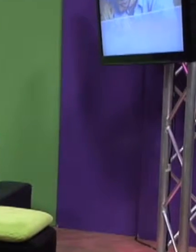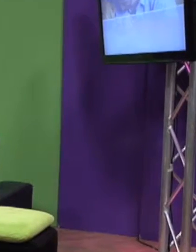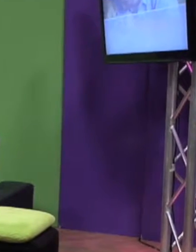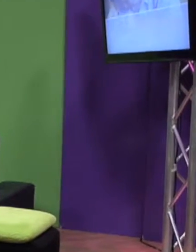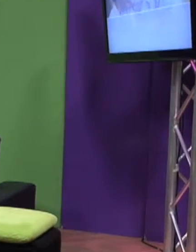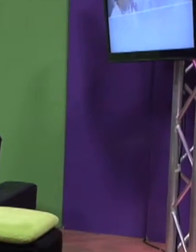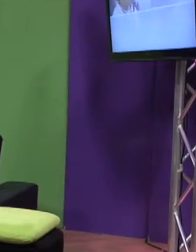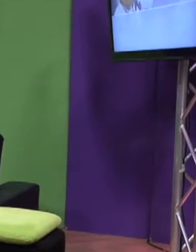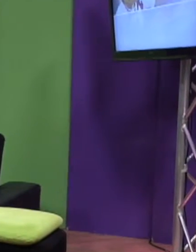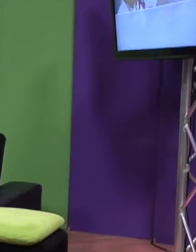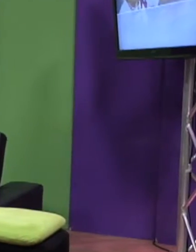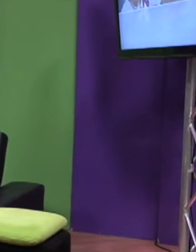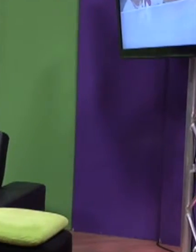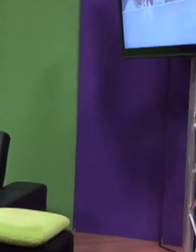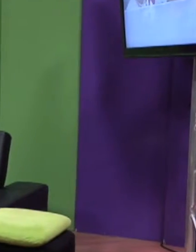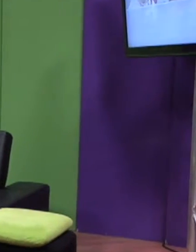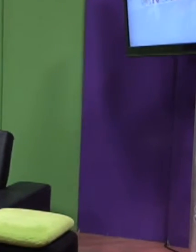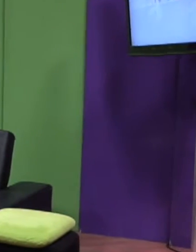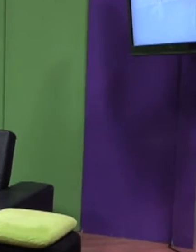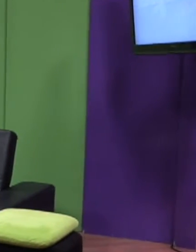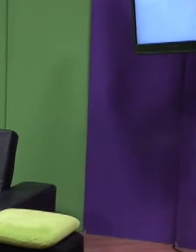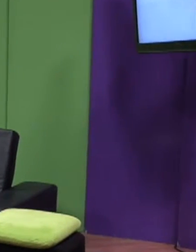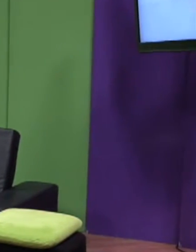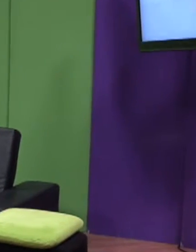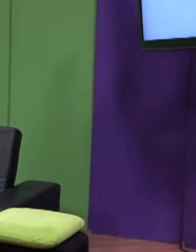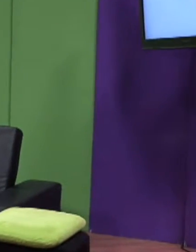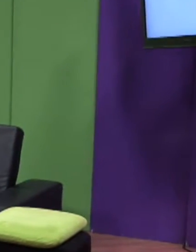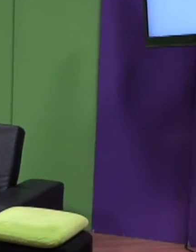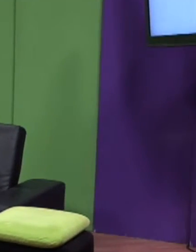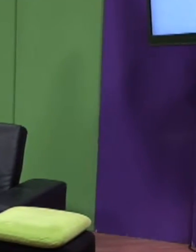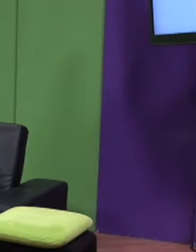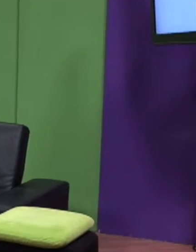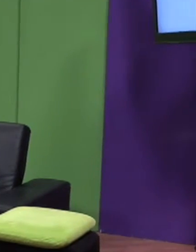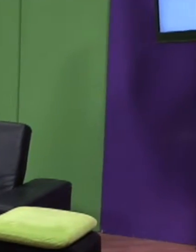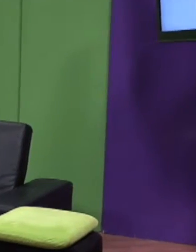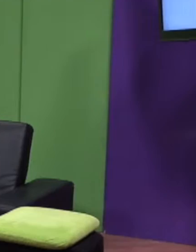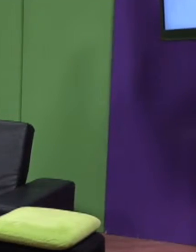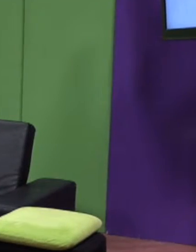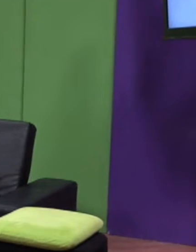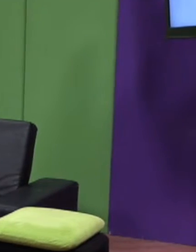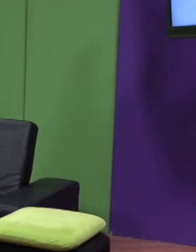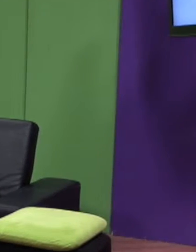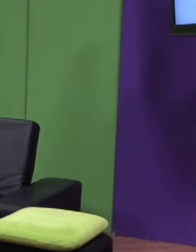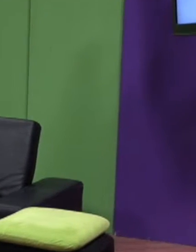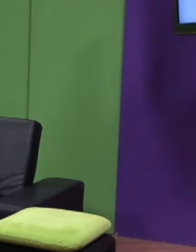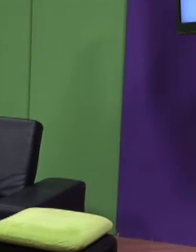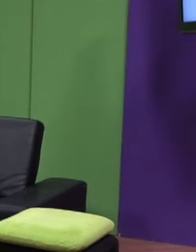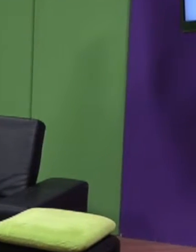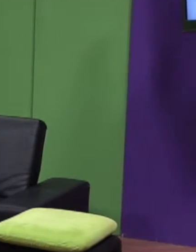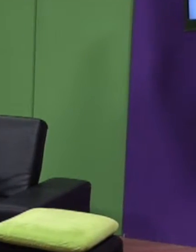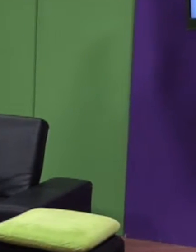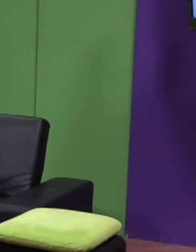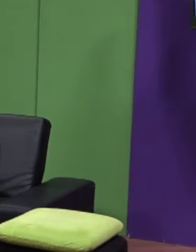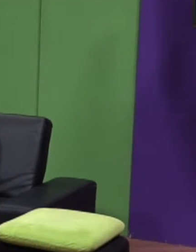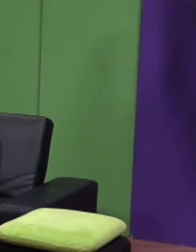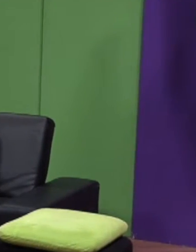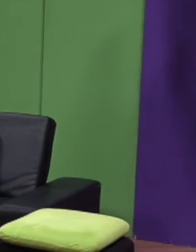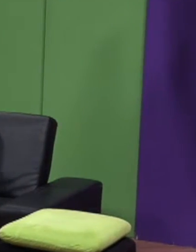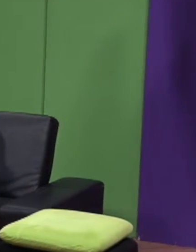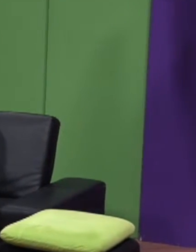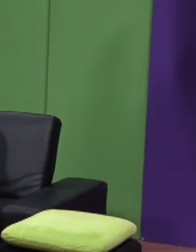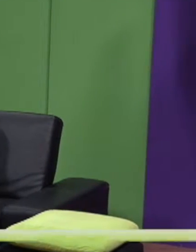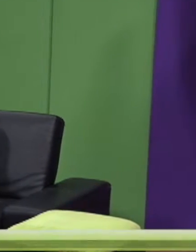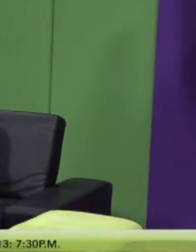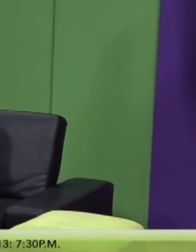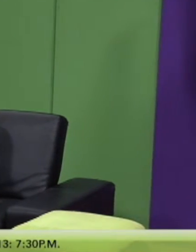Concluimos así este tercer especial sobre los Juegos Parapanamericanos Toronto 2015, le invitamos eso sí a que no se